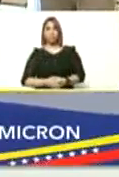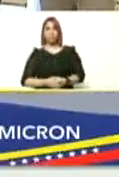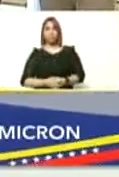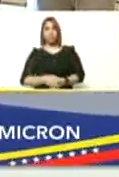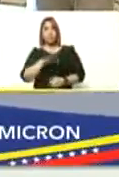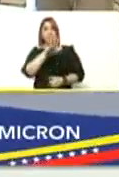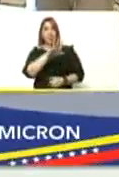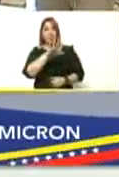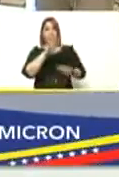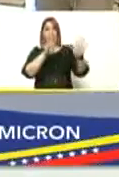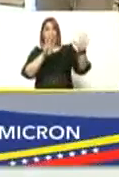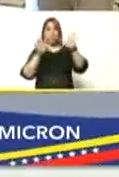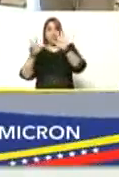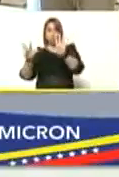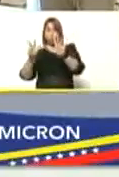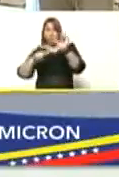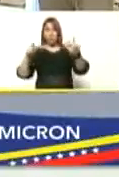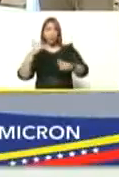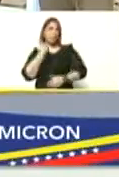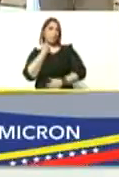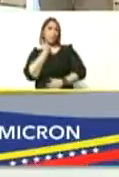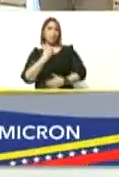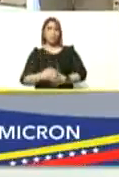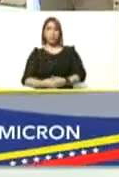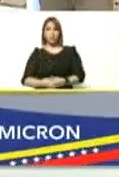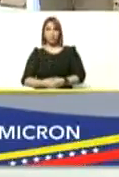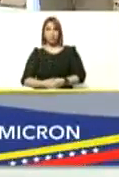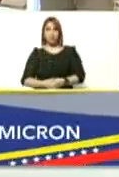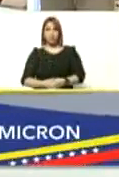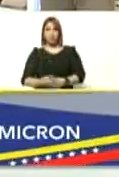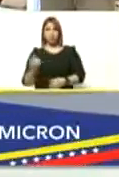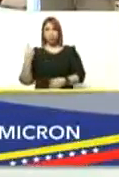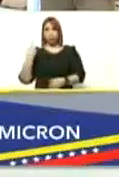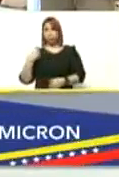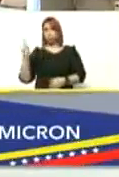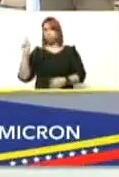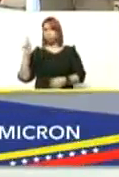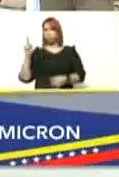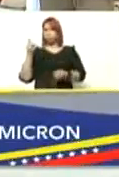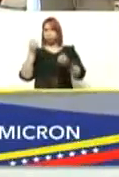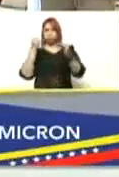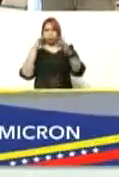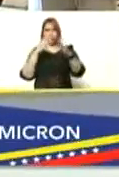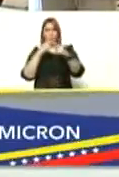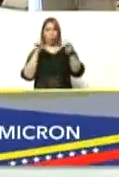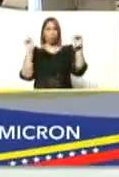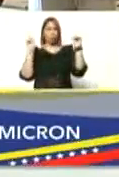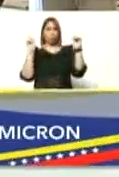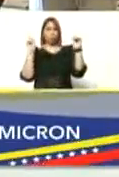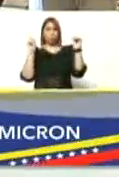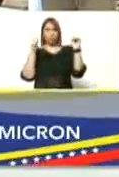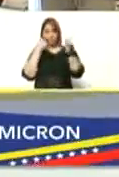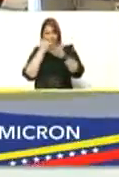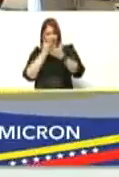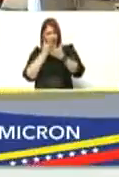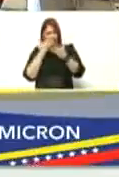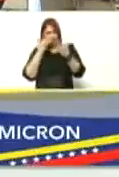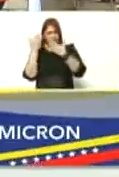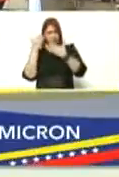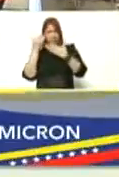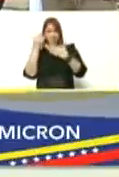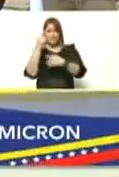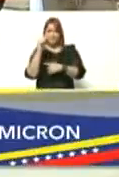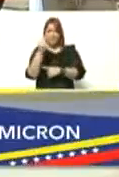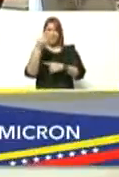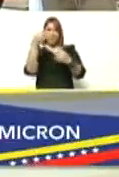quinientos noventa ocho casos aunque aquí había dado otro dato déjame ver aquí en la primera